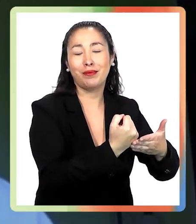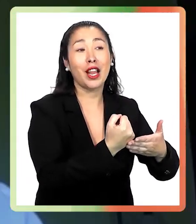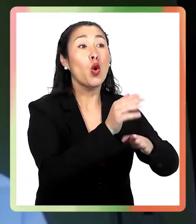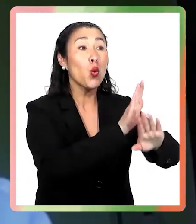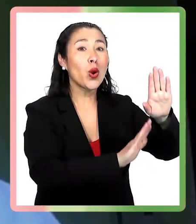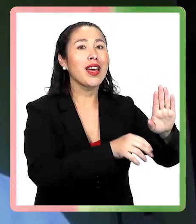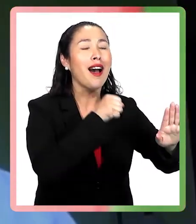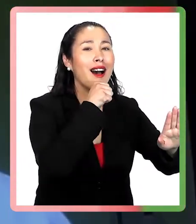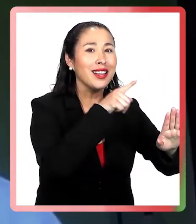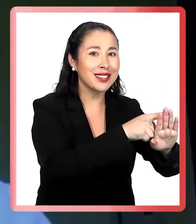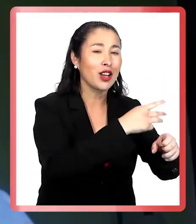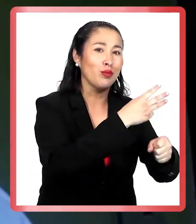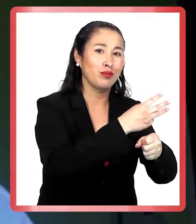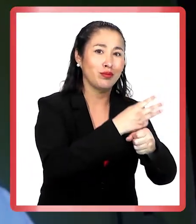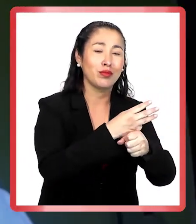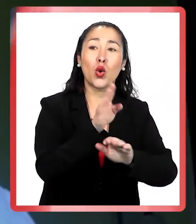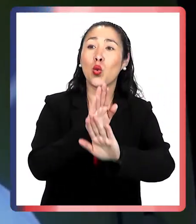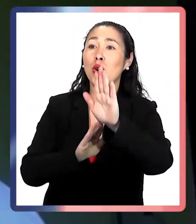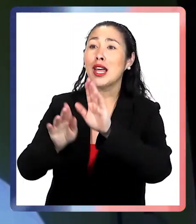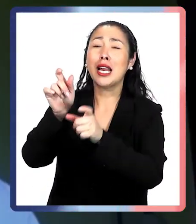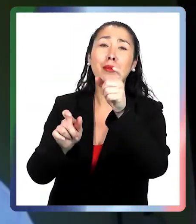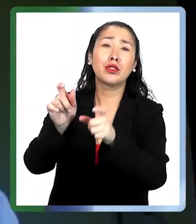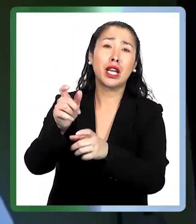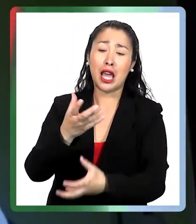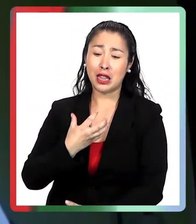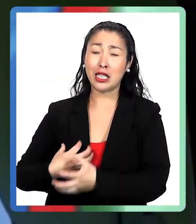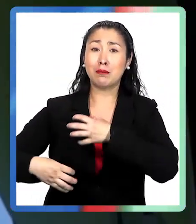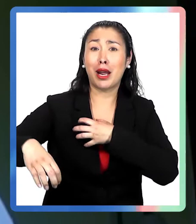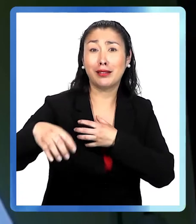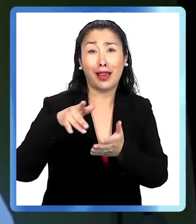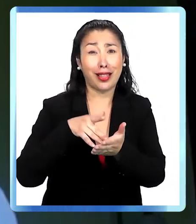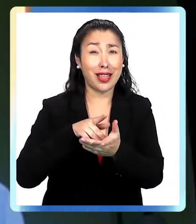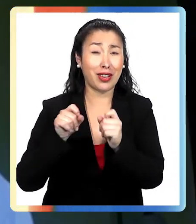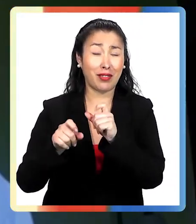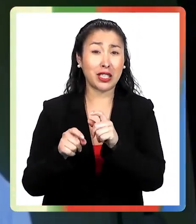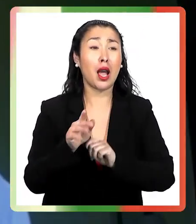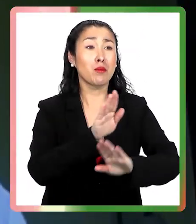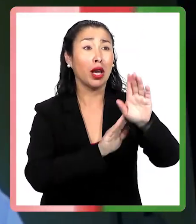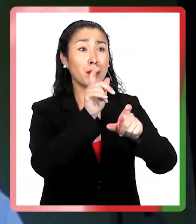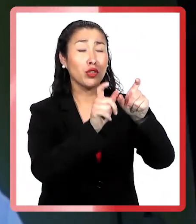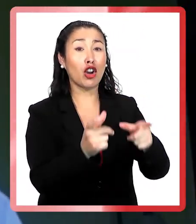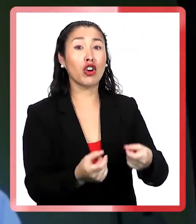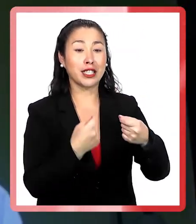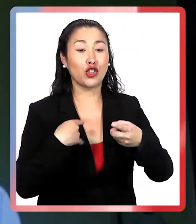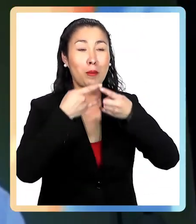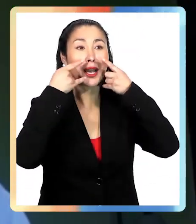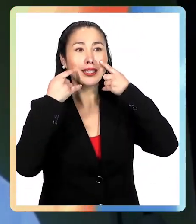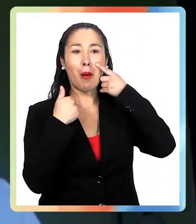anciano, protege a la persona inmunosuprimida, trasplantada, protege a las personas con cáncer. Entonces,